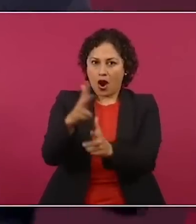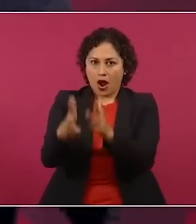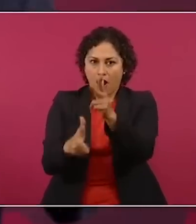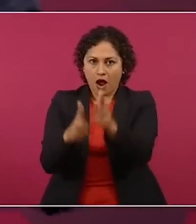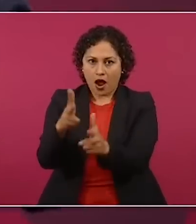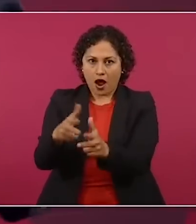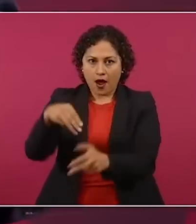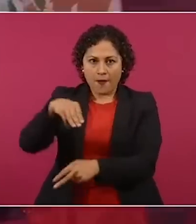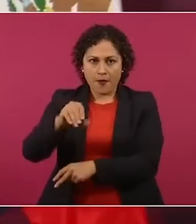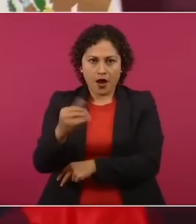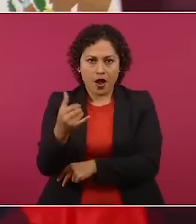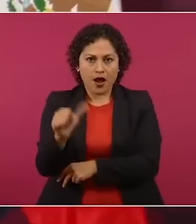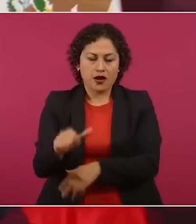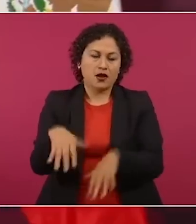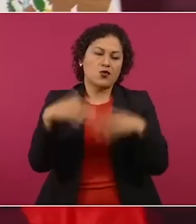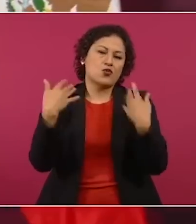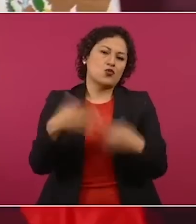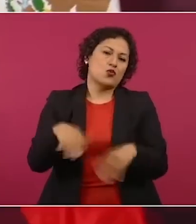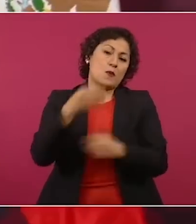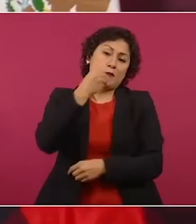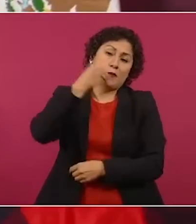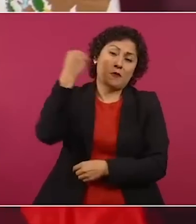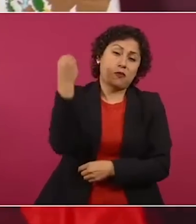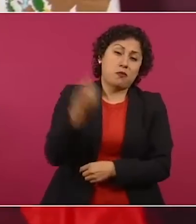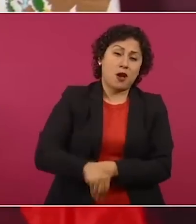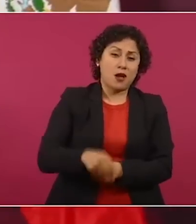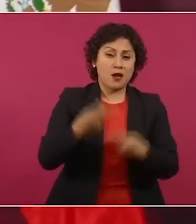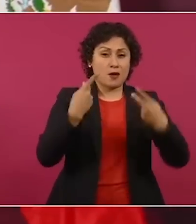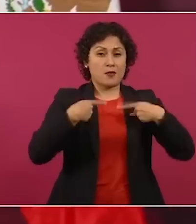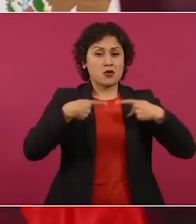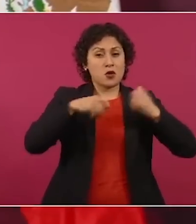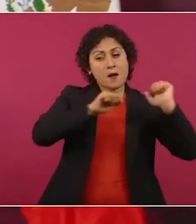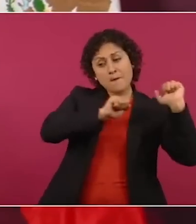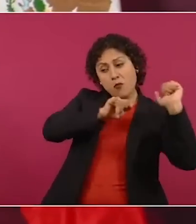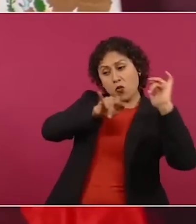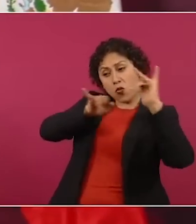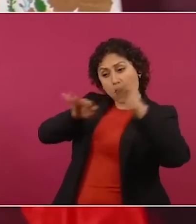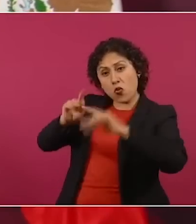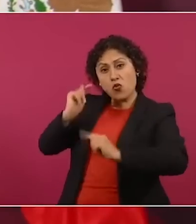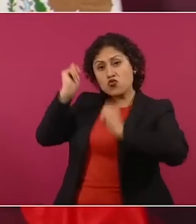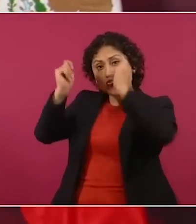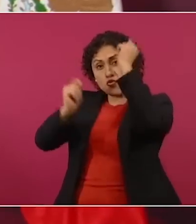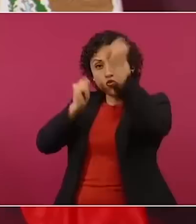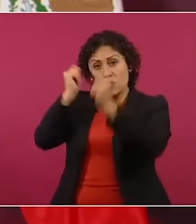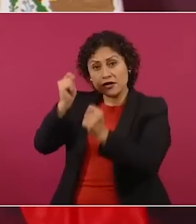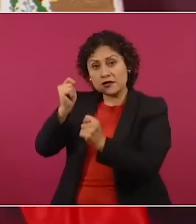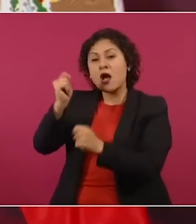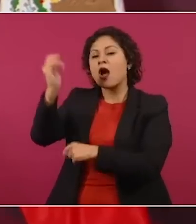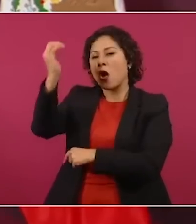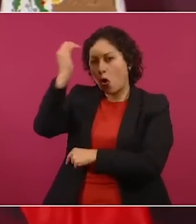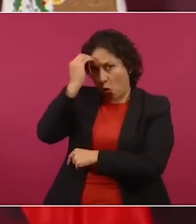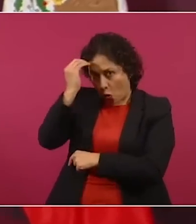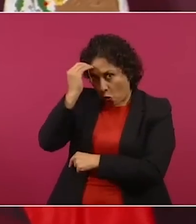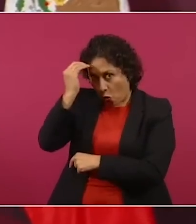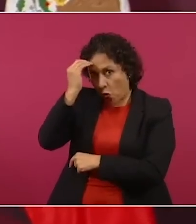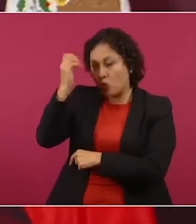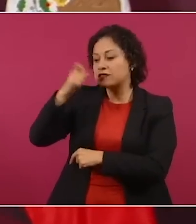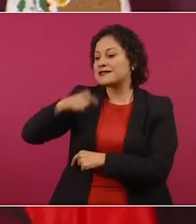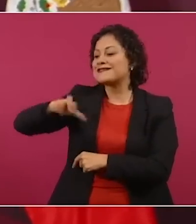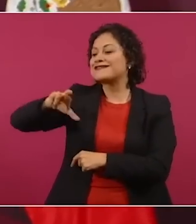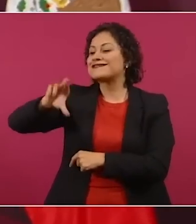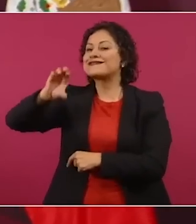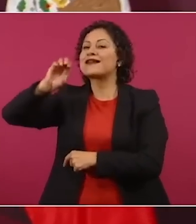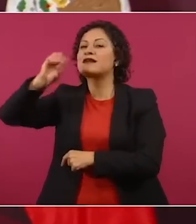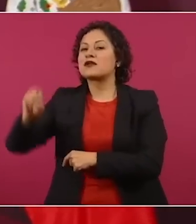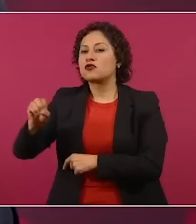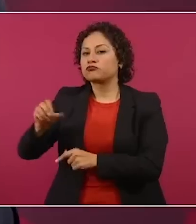bajar, va a poder visitar el sur de Quintana Roo, Campeche, que es